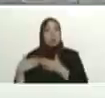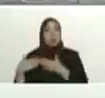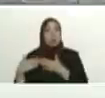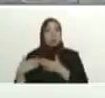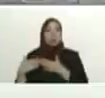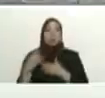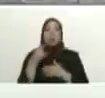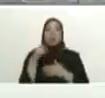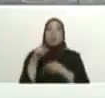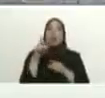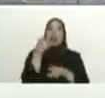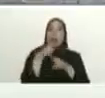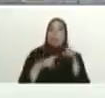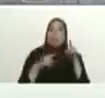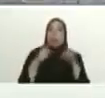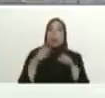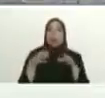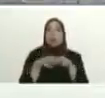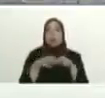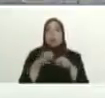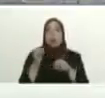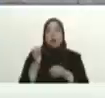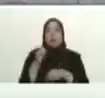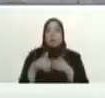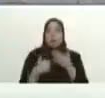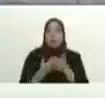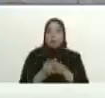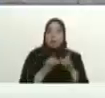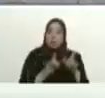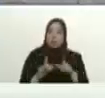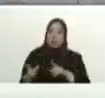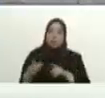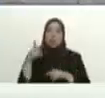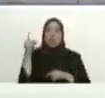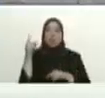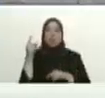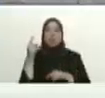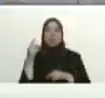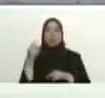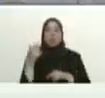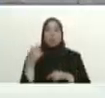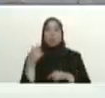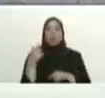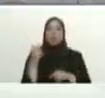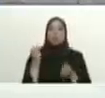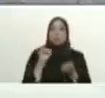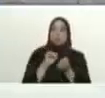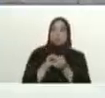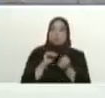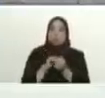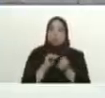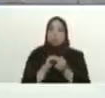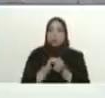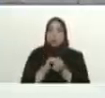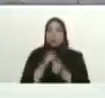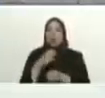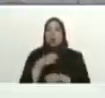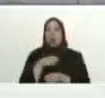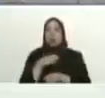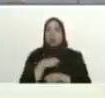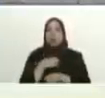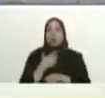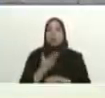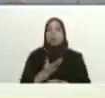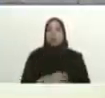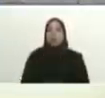salen la mitad de esas máquinas para allá en segundo lugar el muro bueno podemos garantizarlo